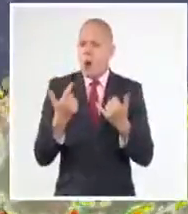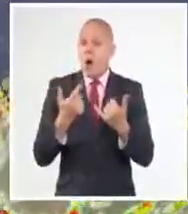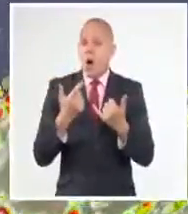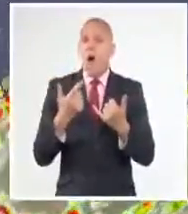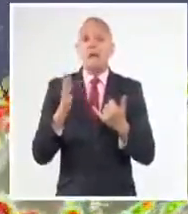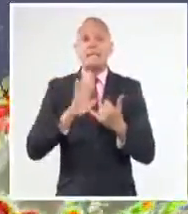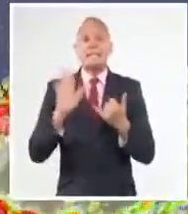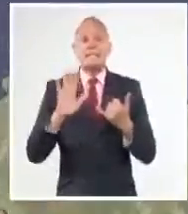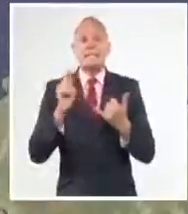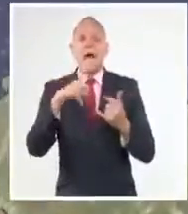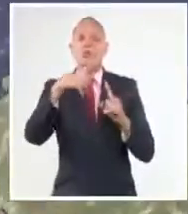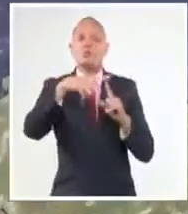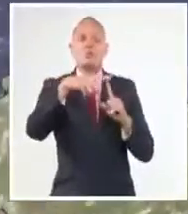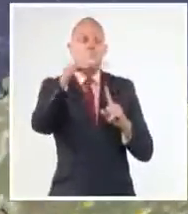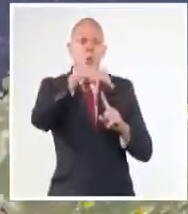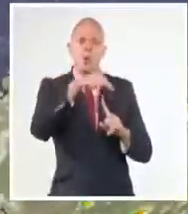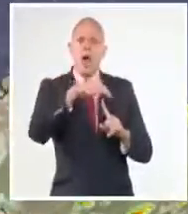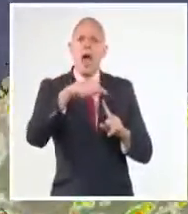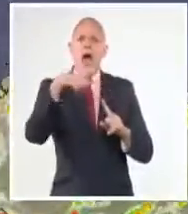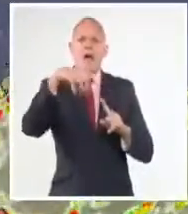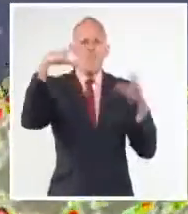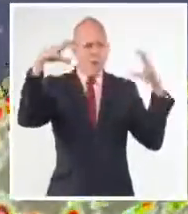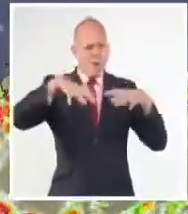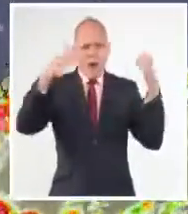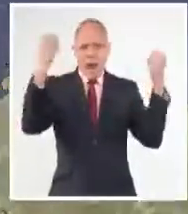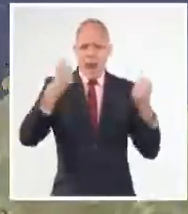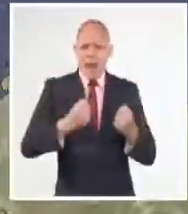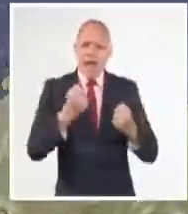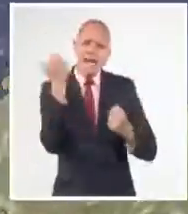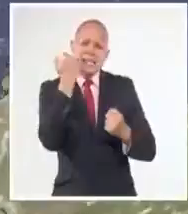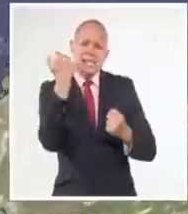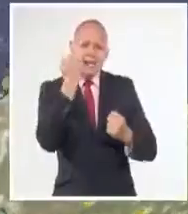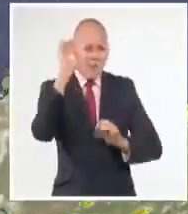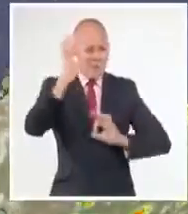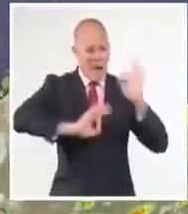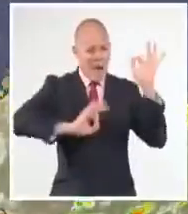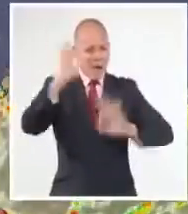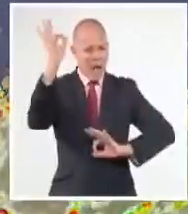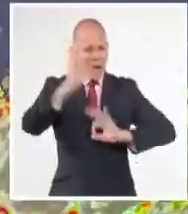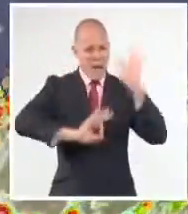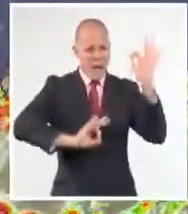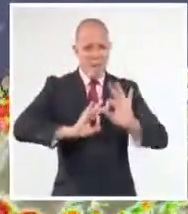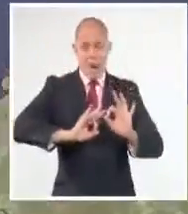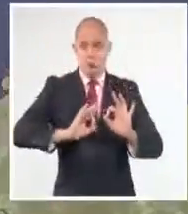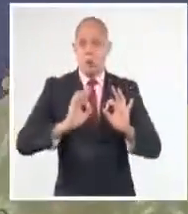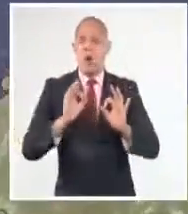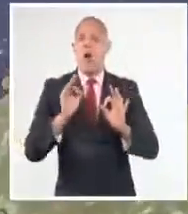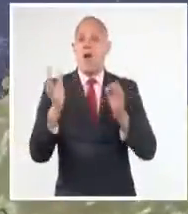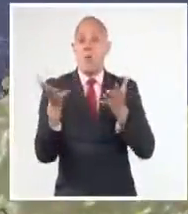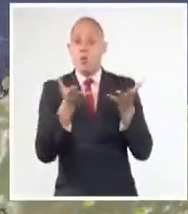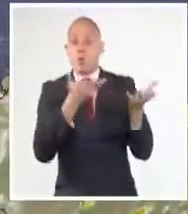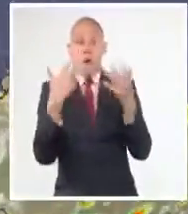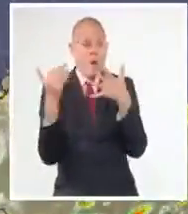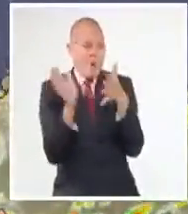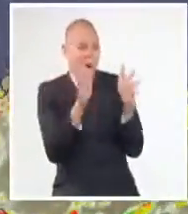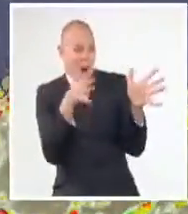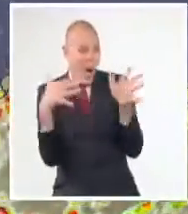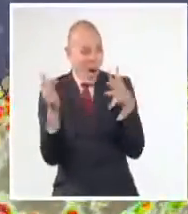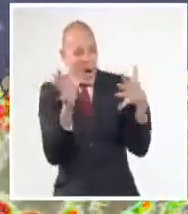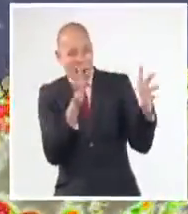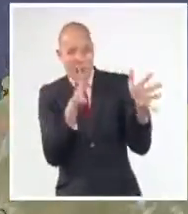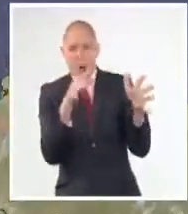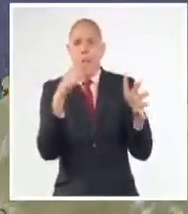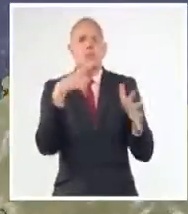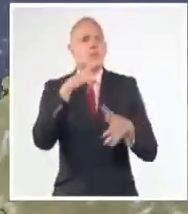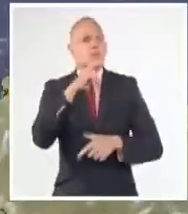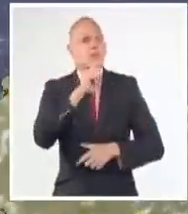las Tunas con caída de granizos, vientos fuertes en rachas de hasta 77 kilómetros por hora y lluvia significativa